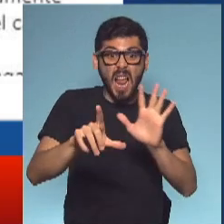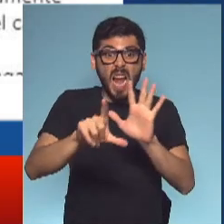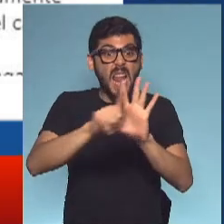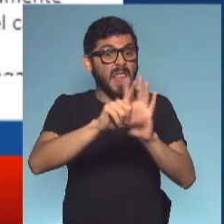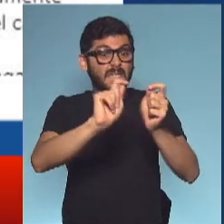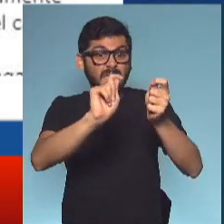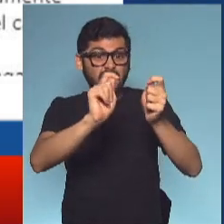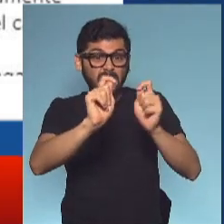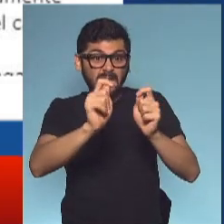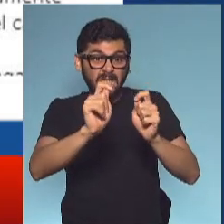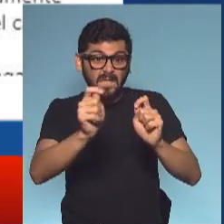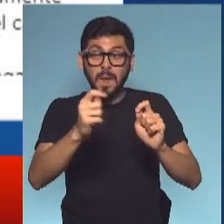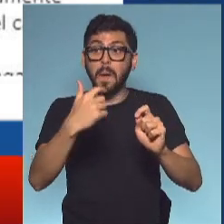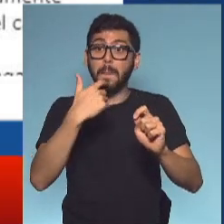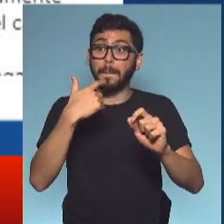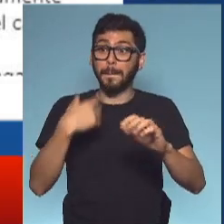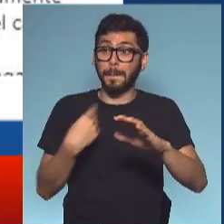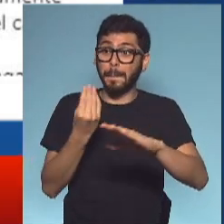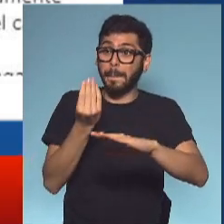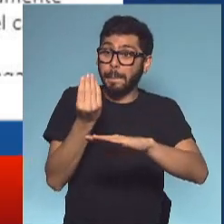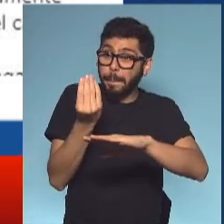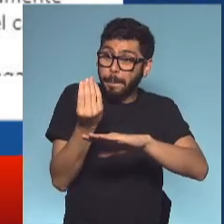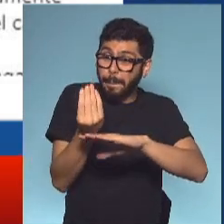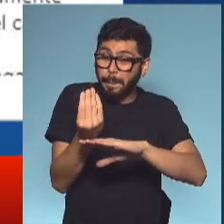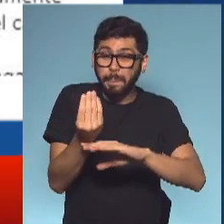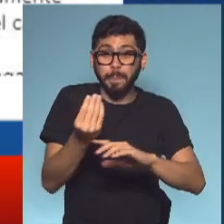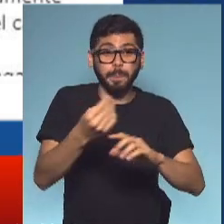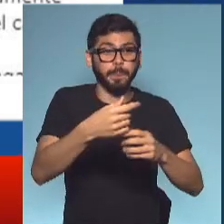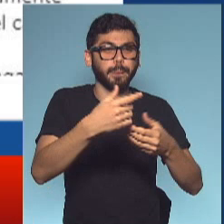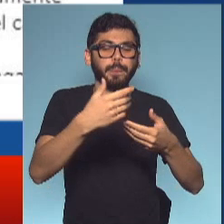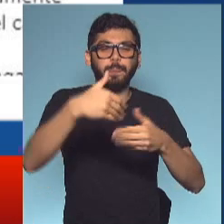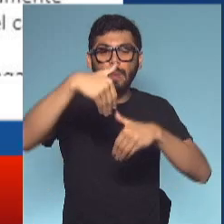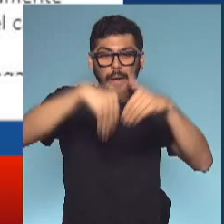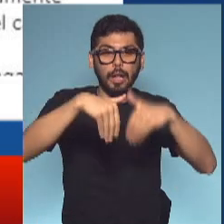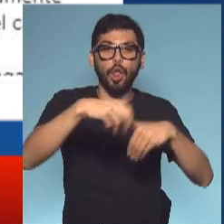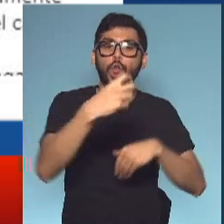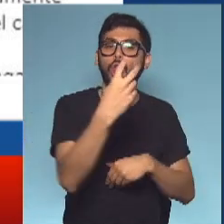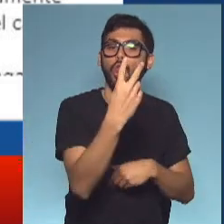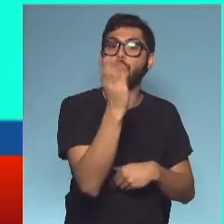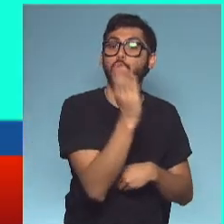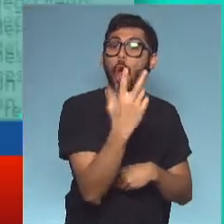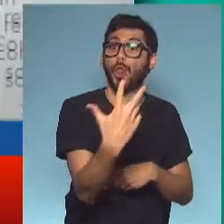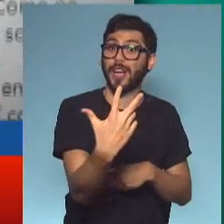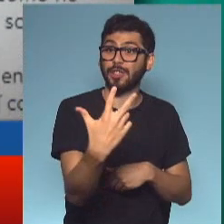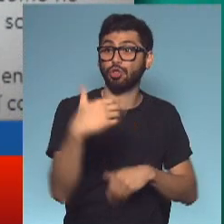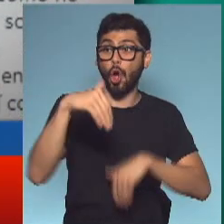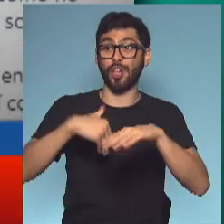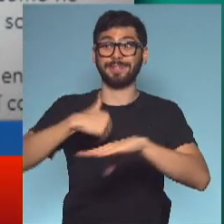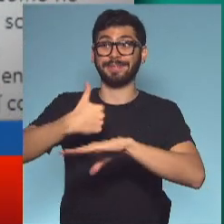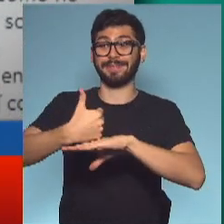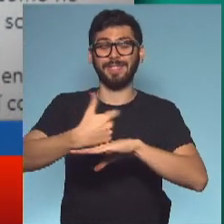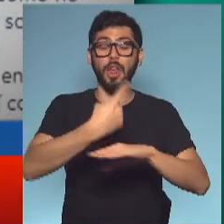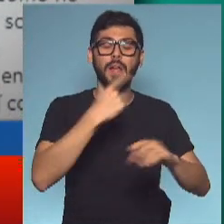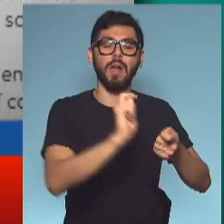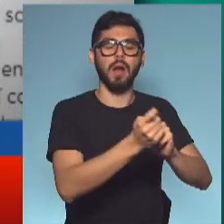proceso de su designación para bajar de la mayoría de dos tercios a la mayoría simple, esto constituye